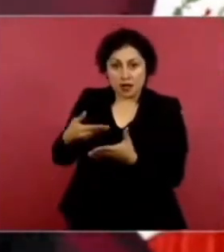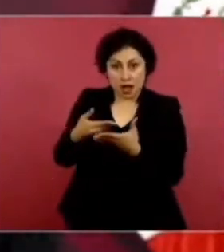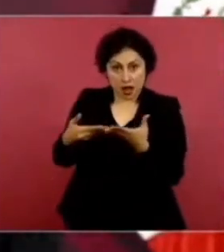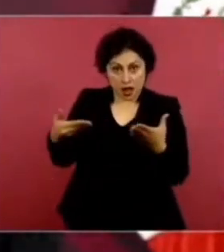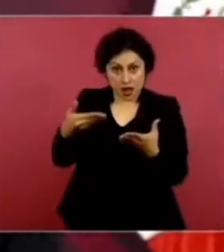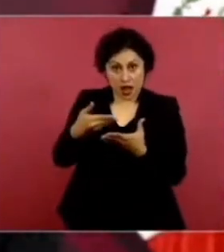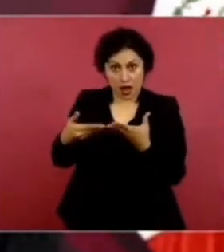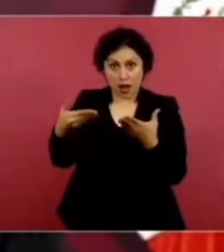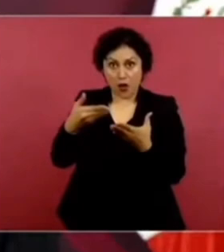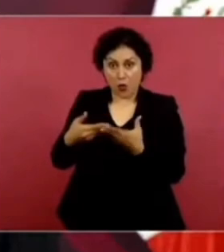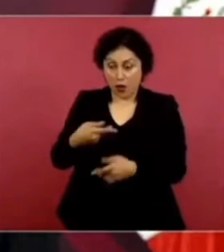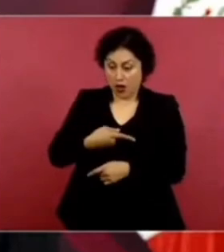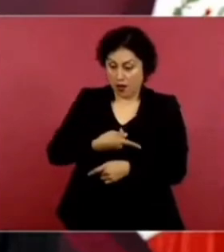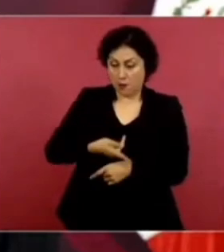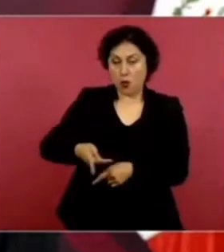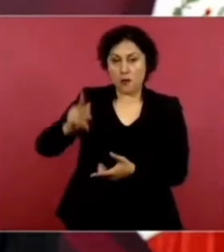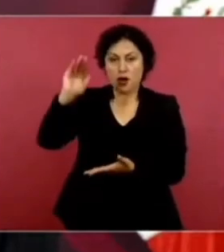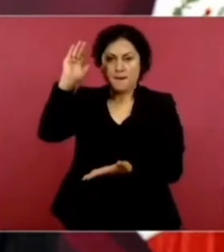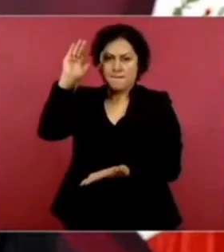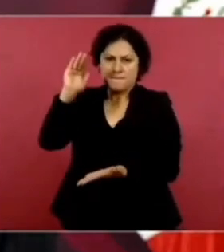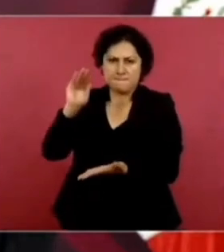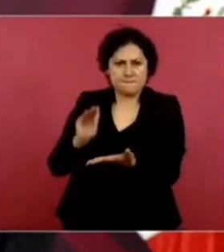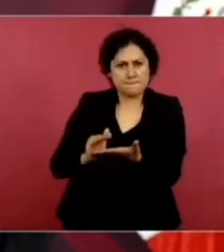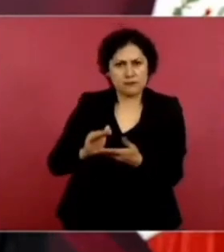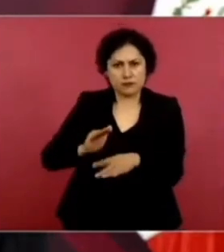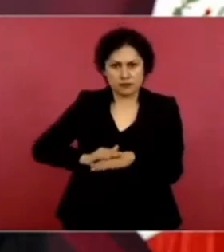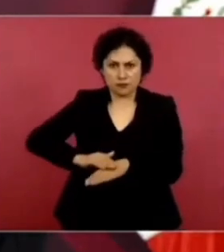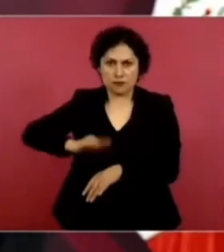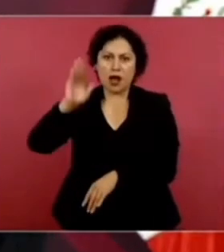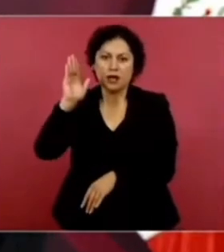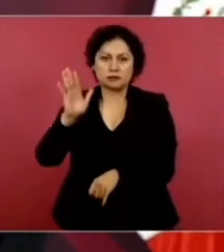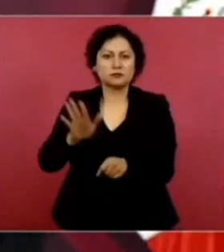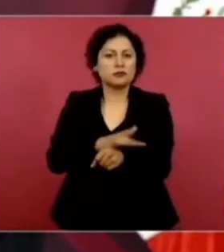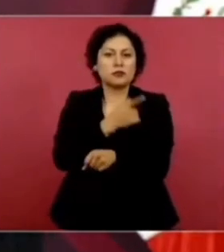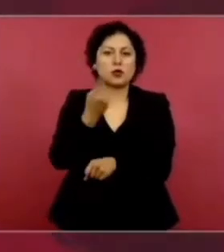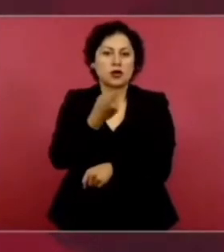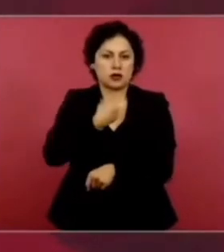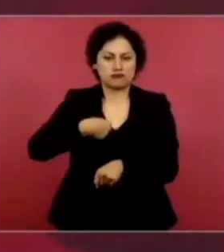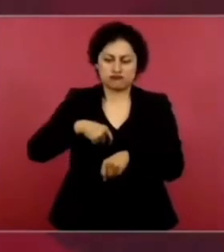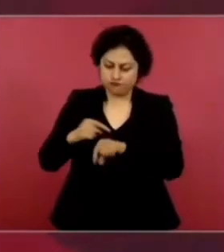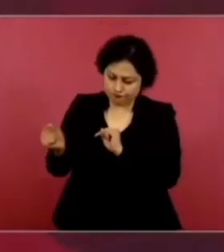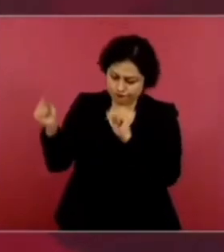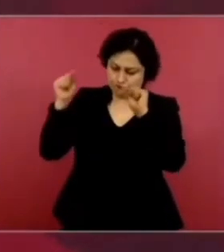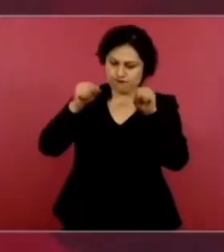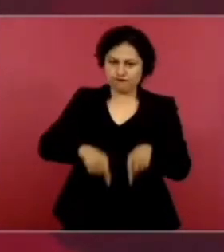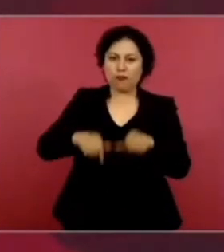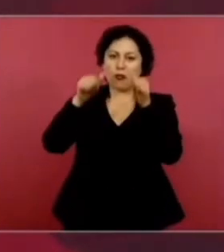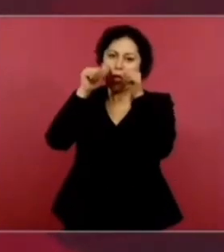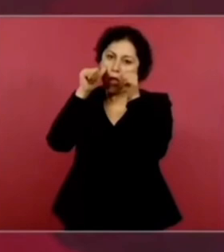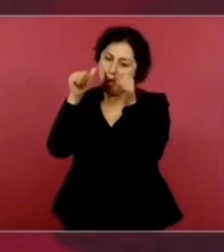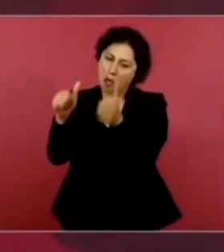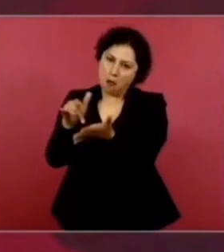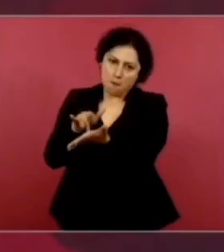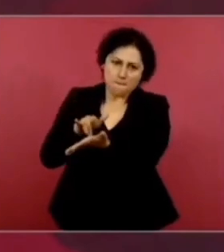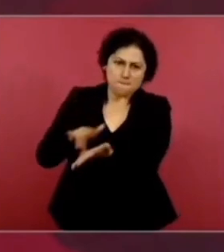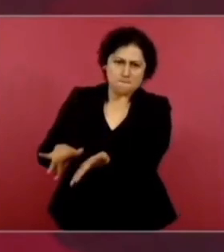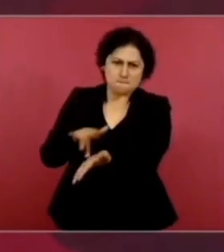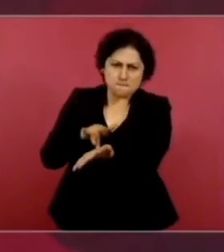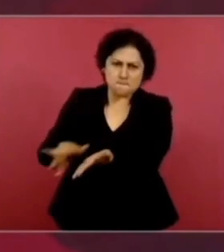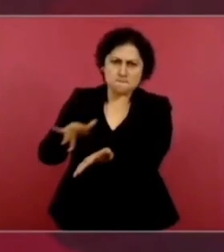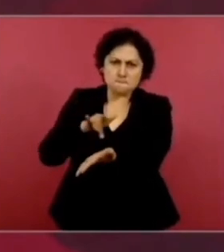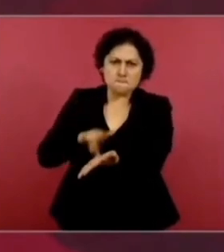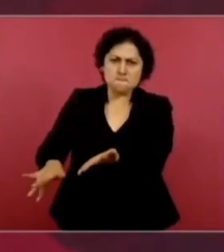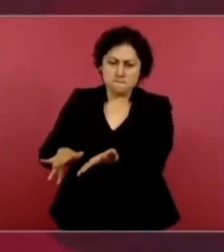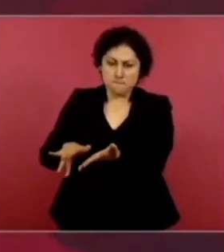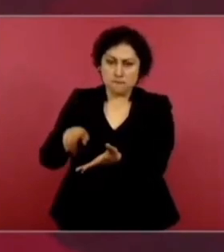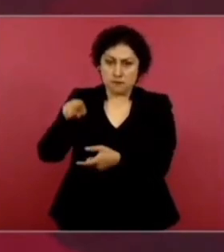La pobreza. Desde que estamos nosotros. En el gobierno. Más de 10